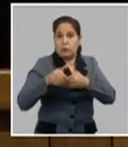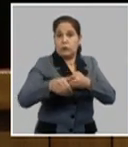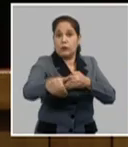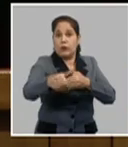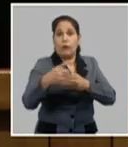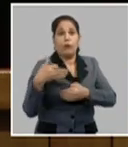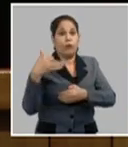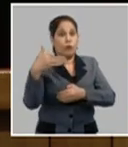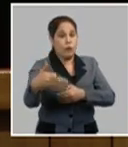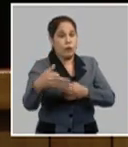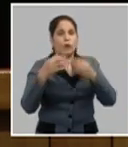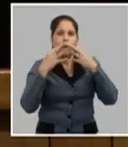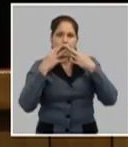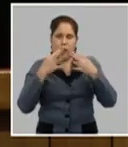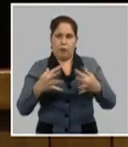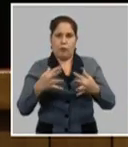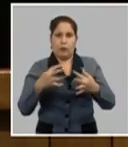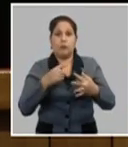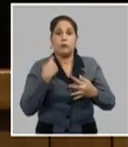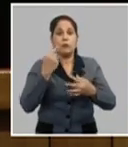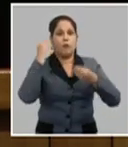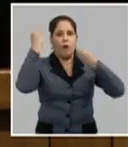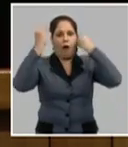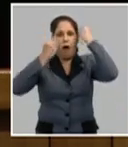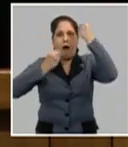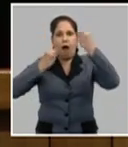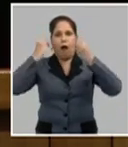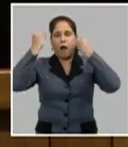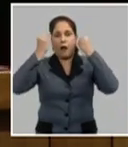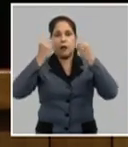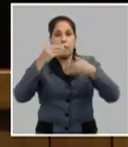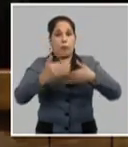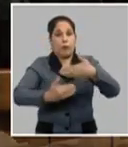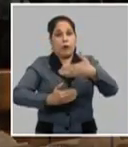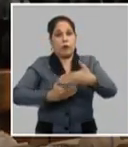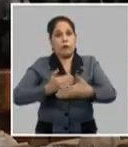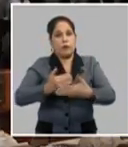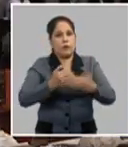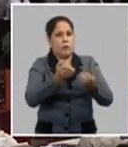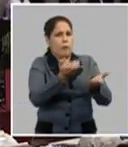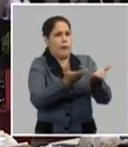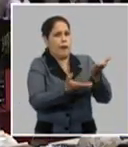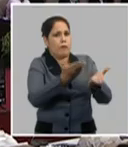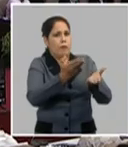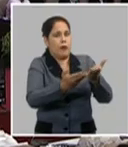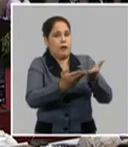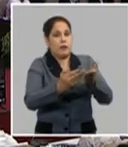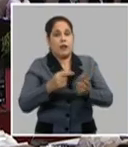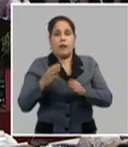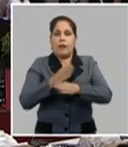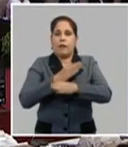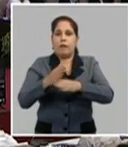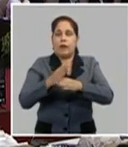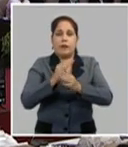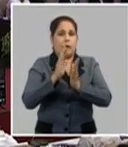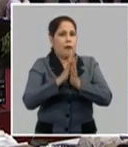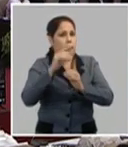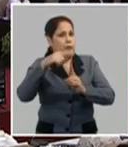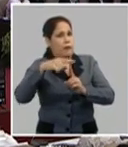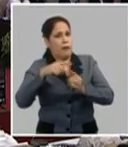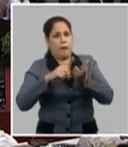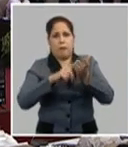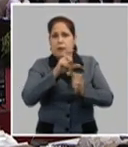ha sido objeto de análisis en el proceso de balance de nuestras organizaciones de base